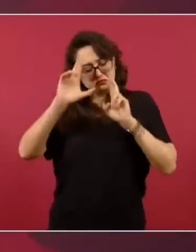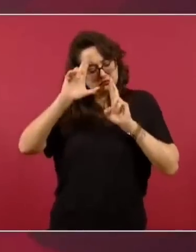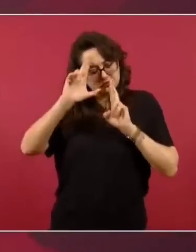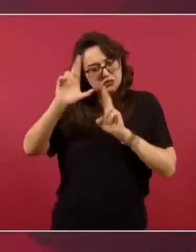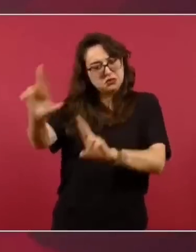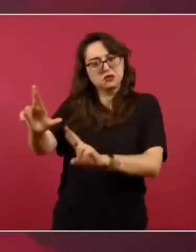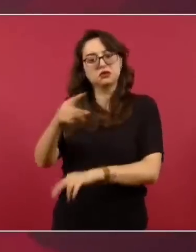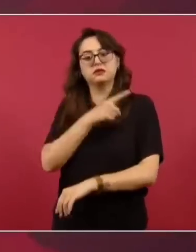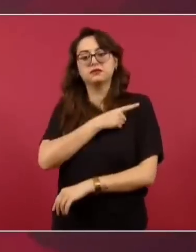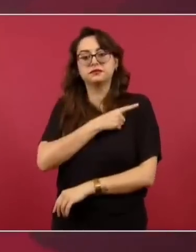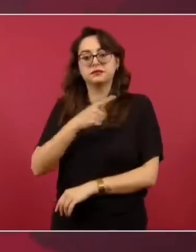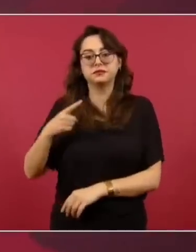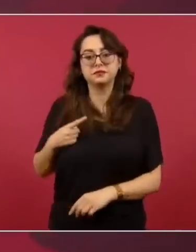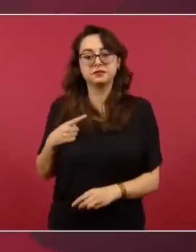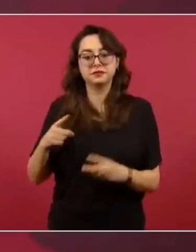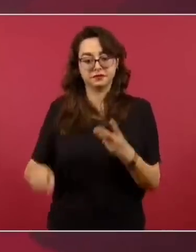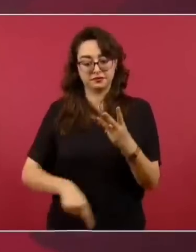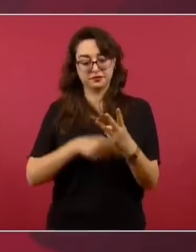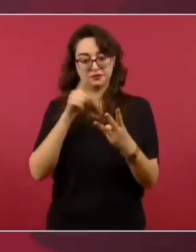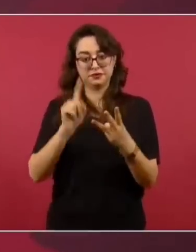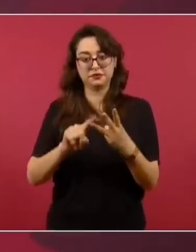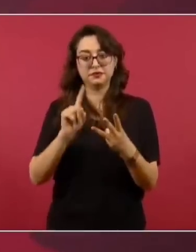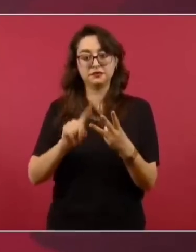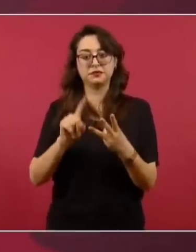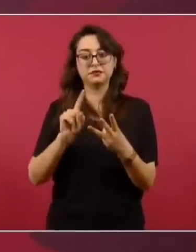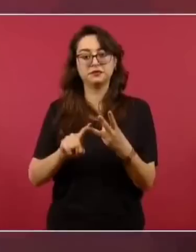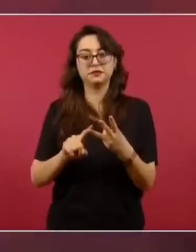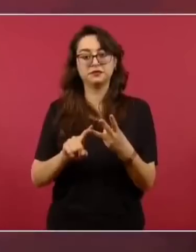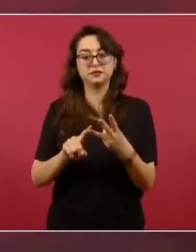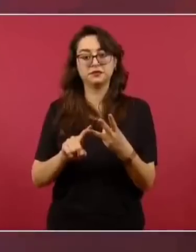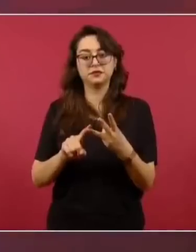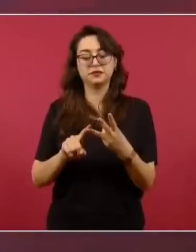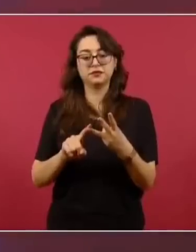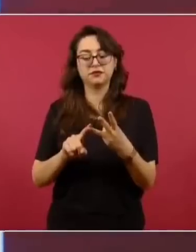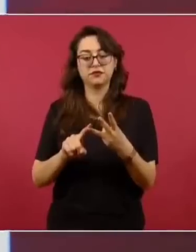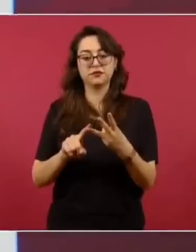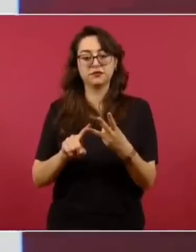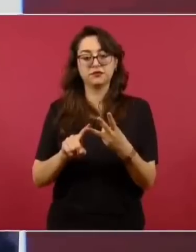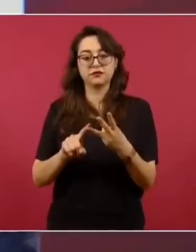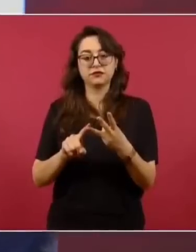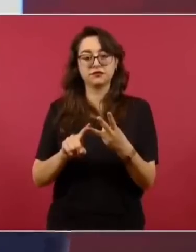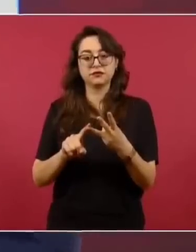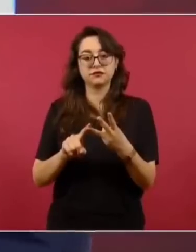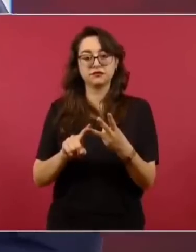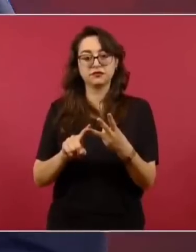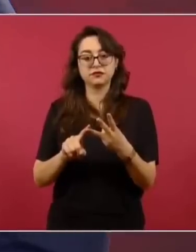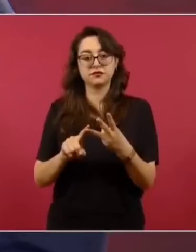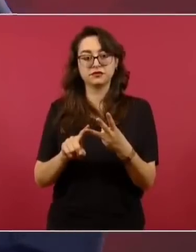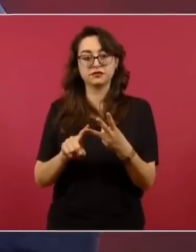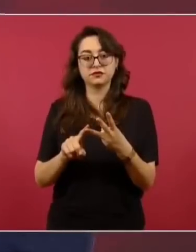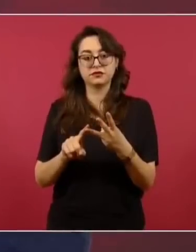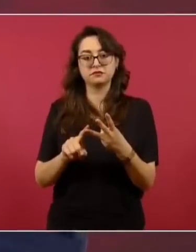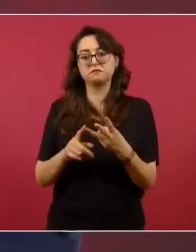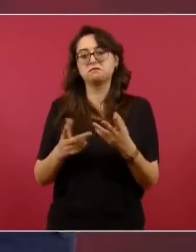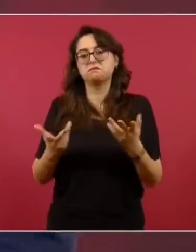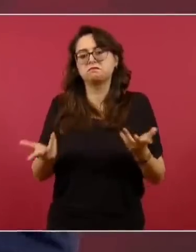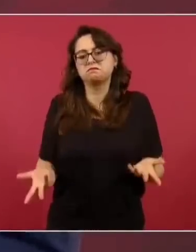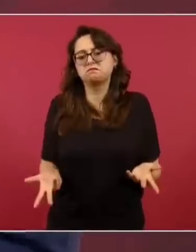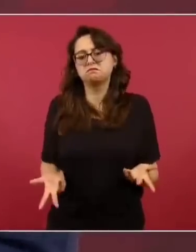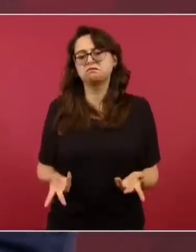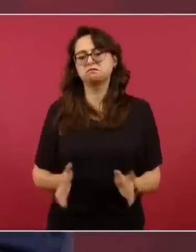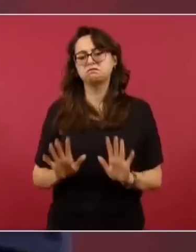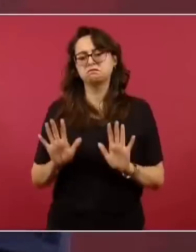Y tercero, pues también tener paciencia,